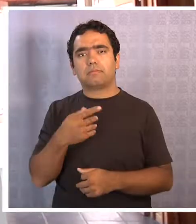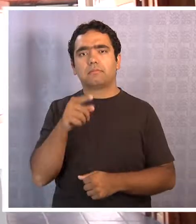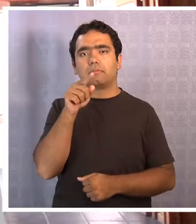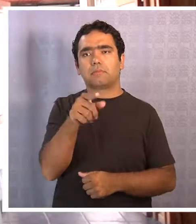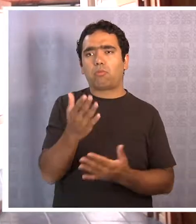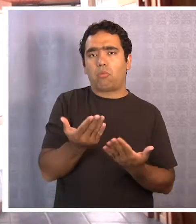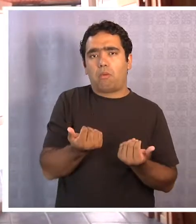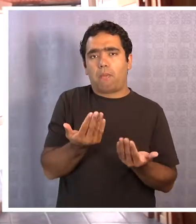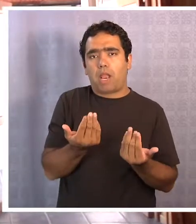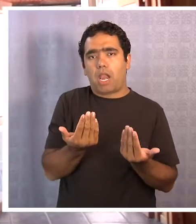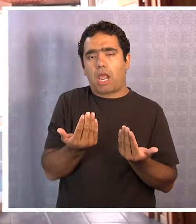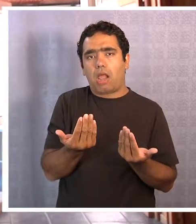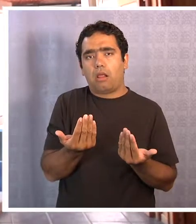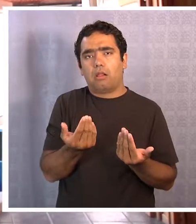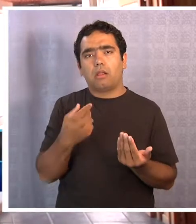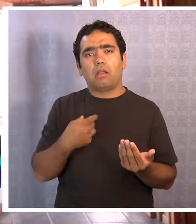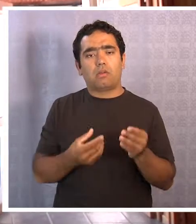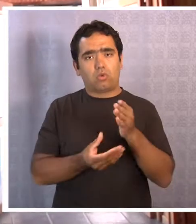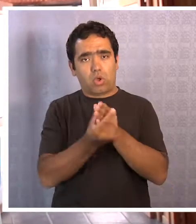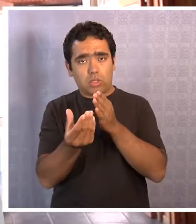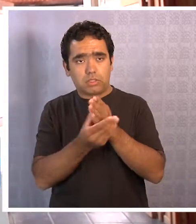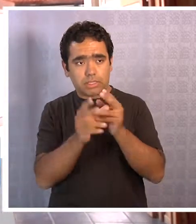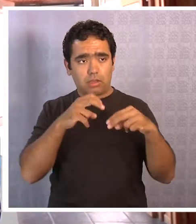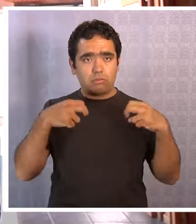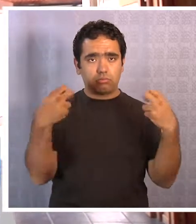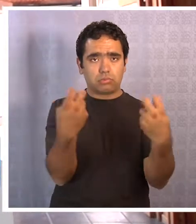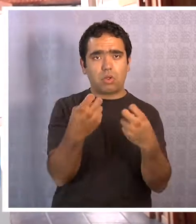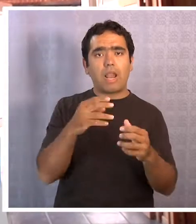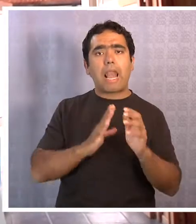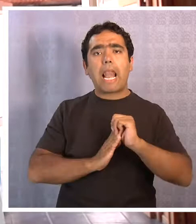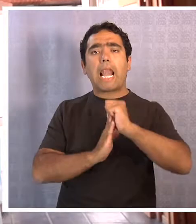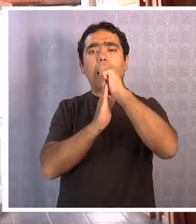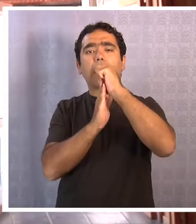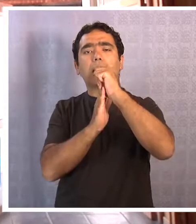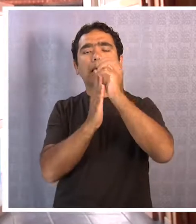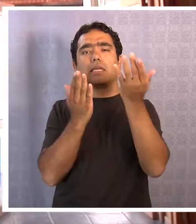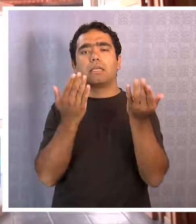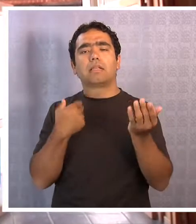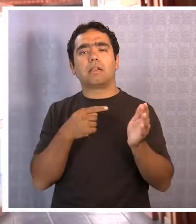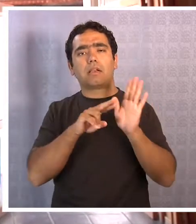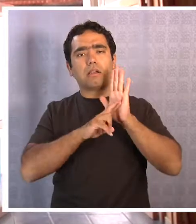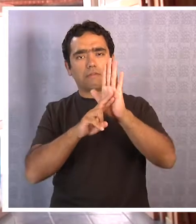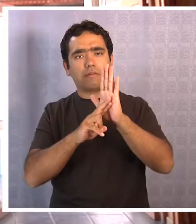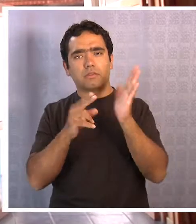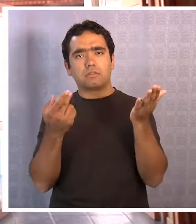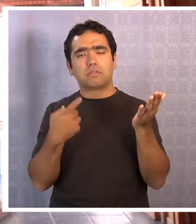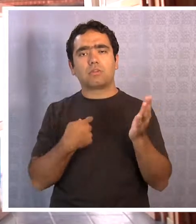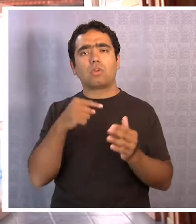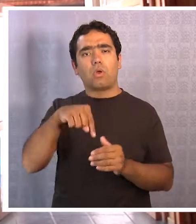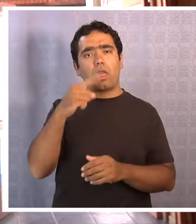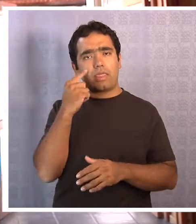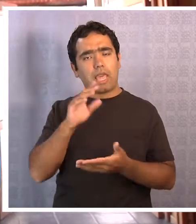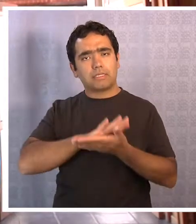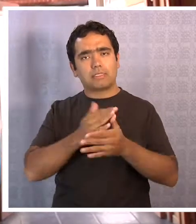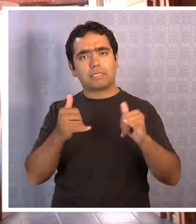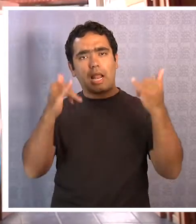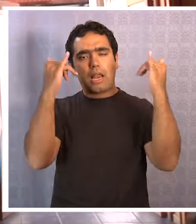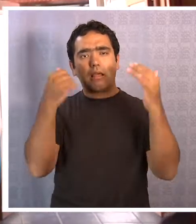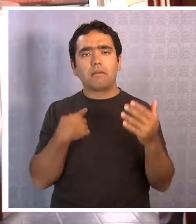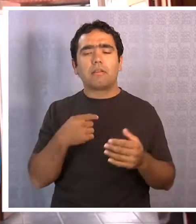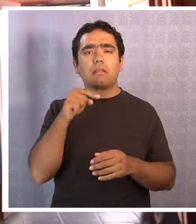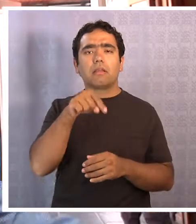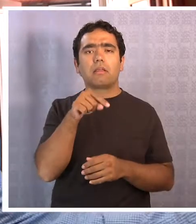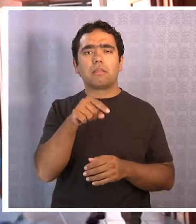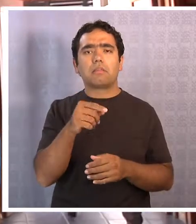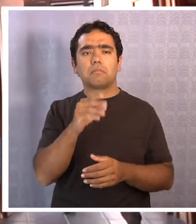el consejo regional lo presida alguien de, obviamente con lo que hoy día se celebra, que se determine